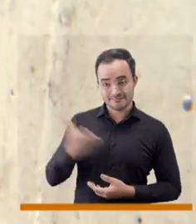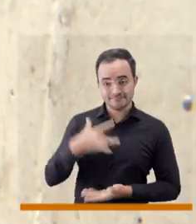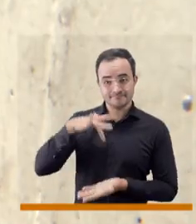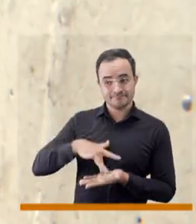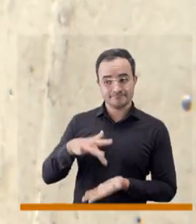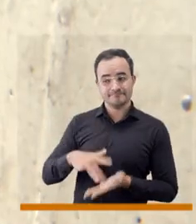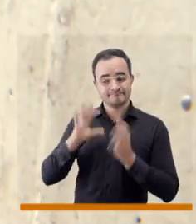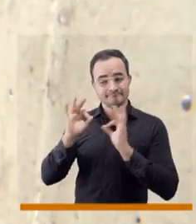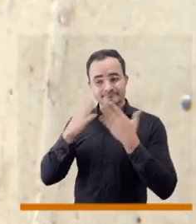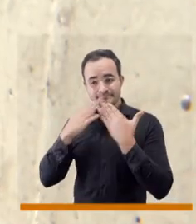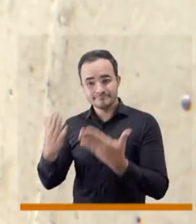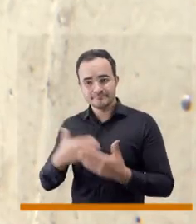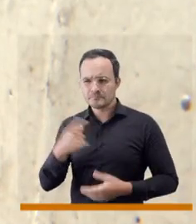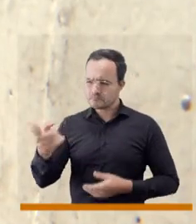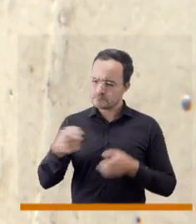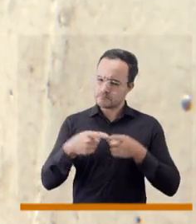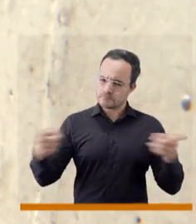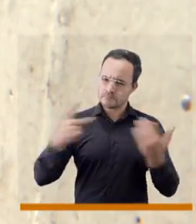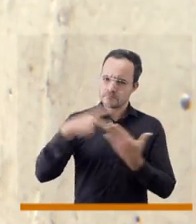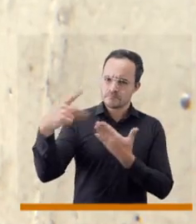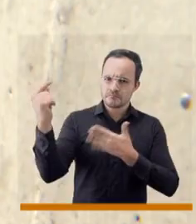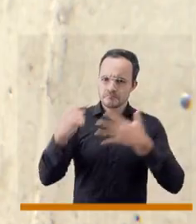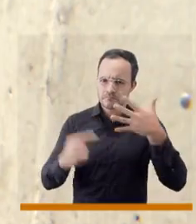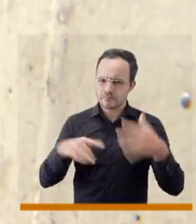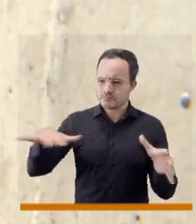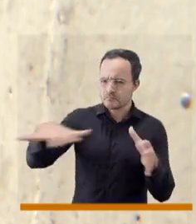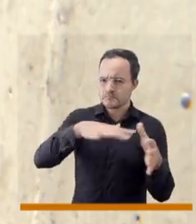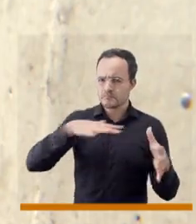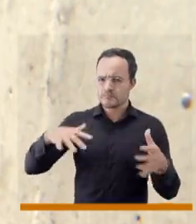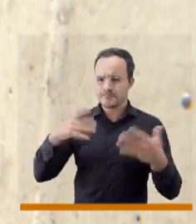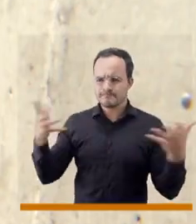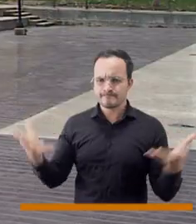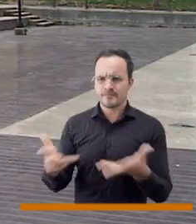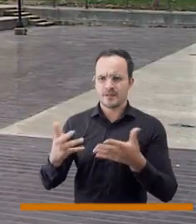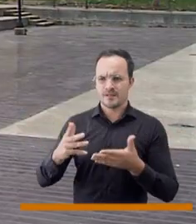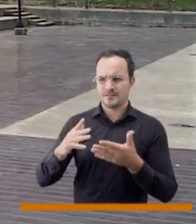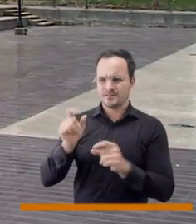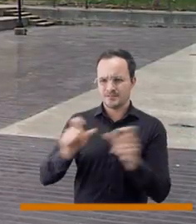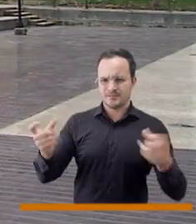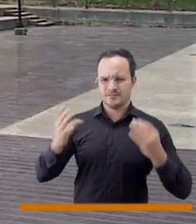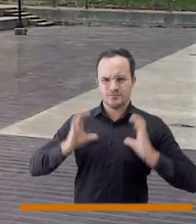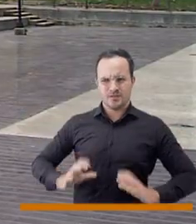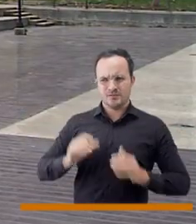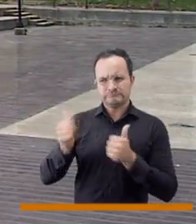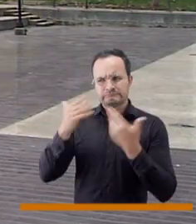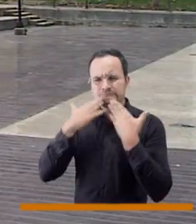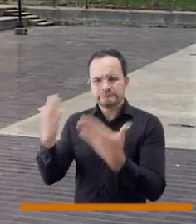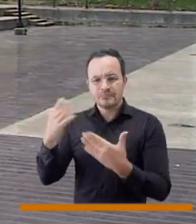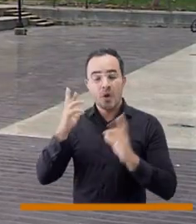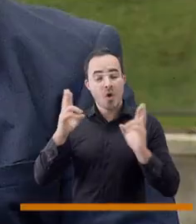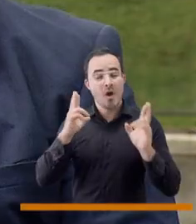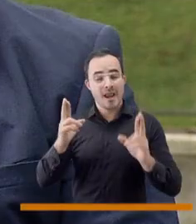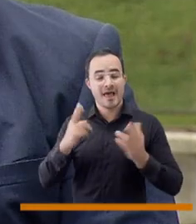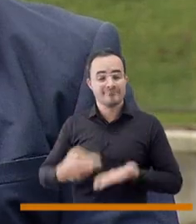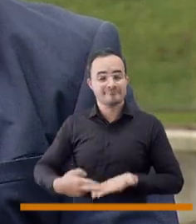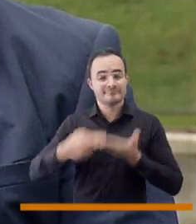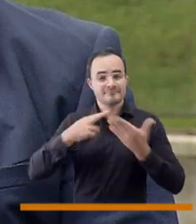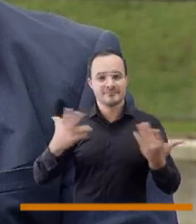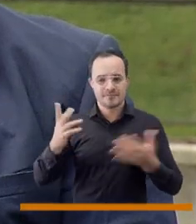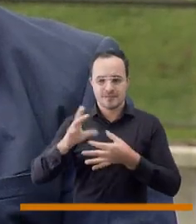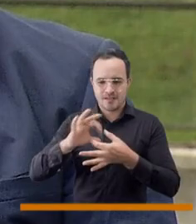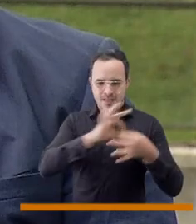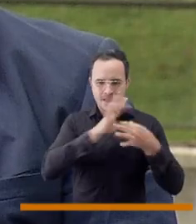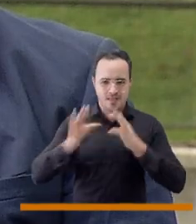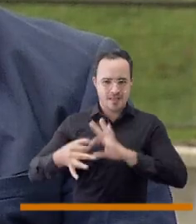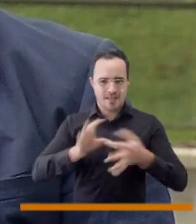que allí tenemos mucho por hacer. Héctor, muchísimas gracias por acompañarnos en este espacio a contarnos acerca de todas estas iniciativas y trabajo